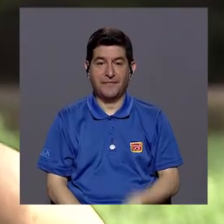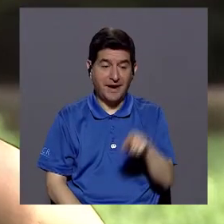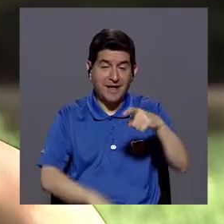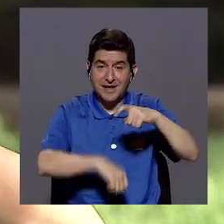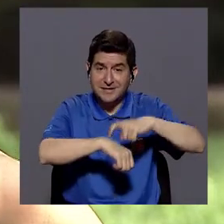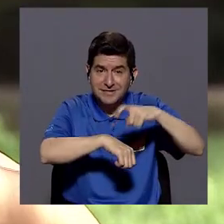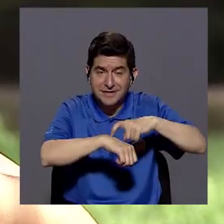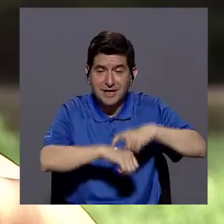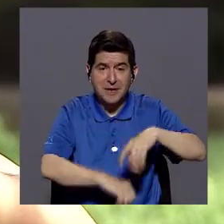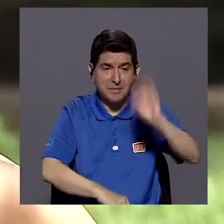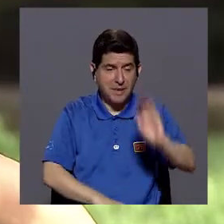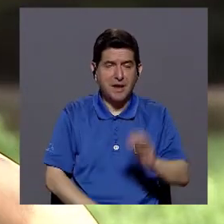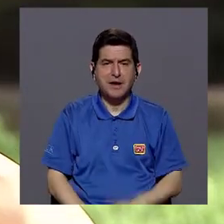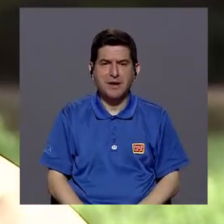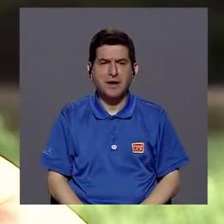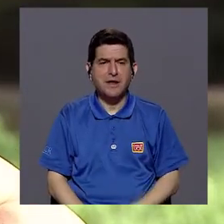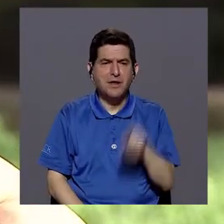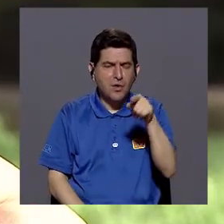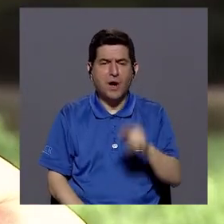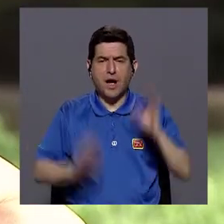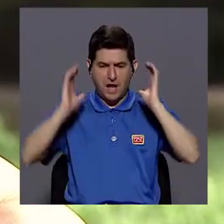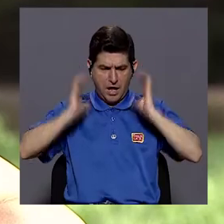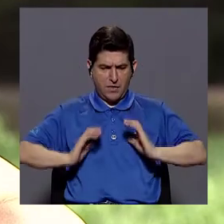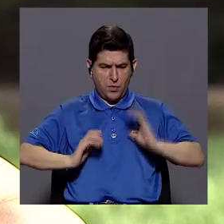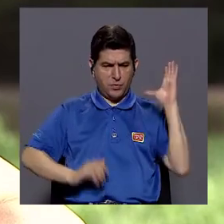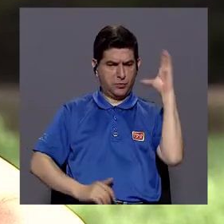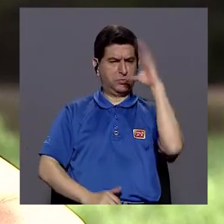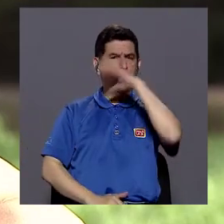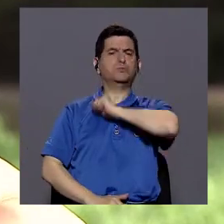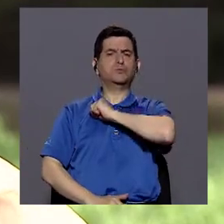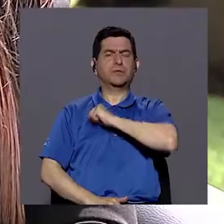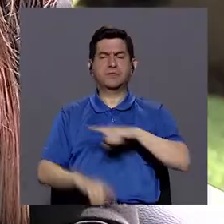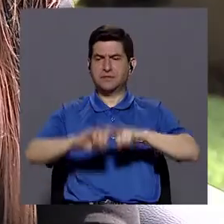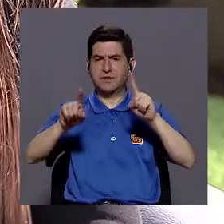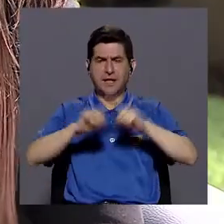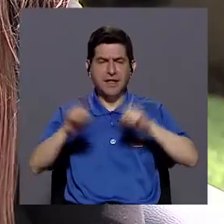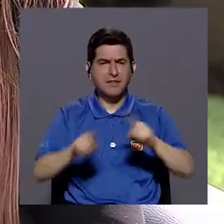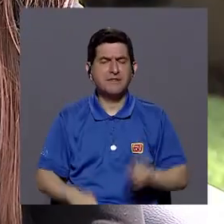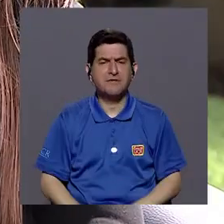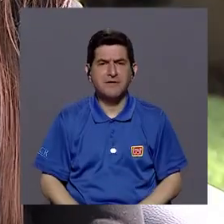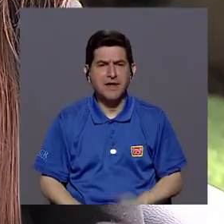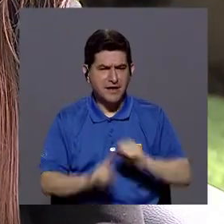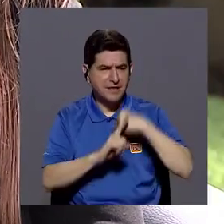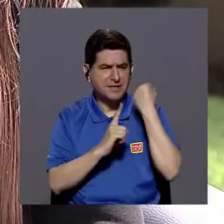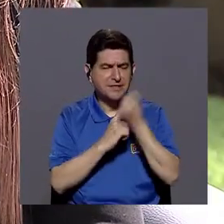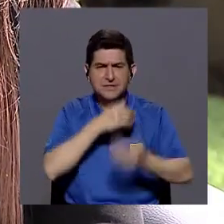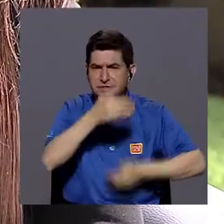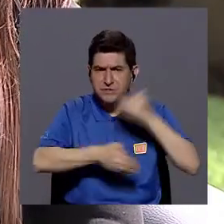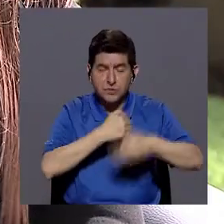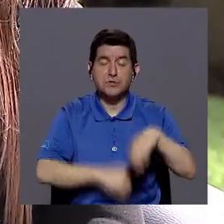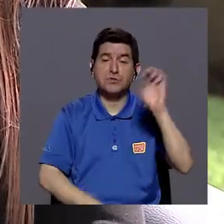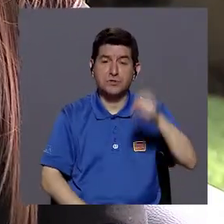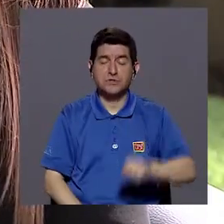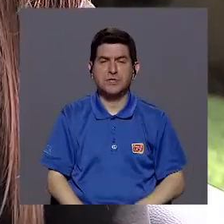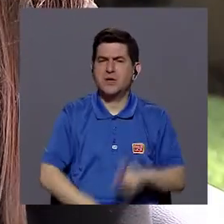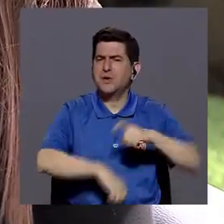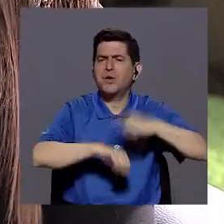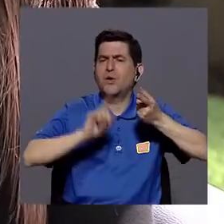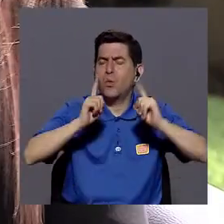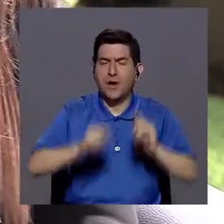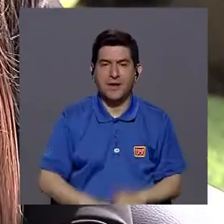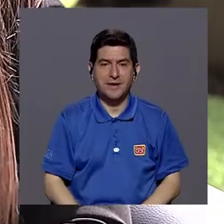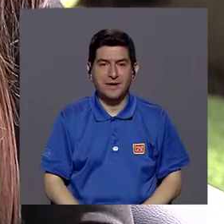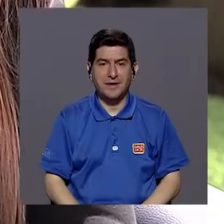una etapa en la que el niño hace el reconocimiento de su cuerpo para los diferentes procesos, ¿en qué momento?